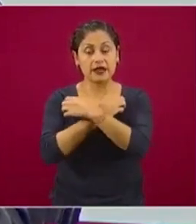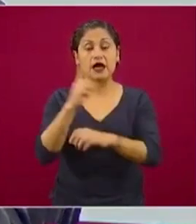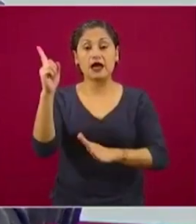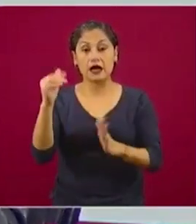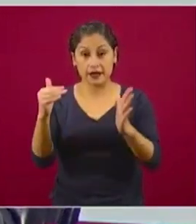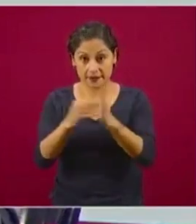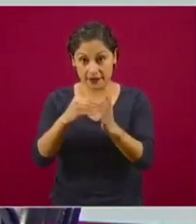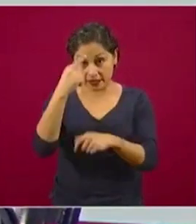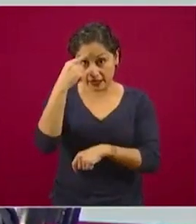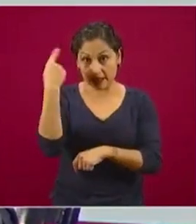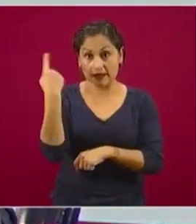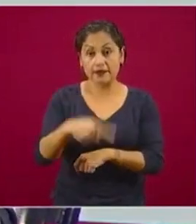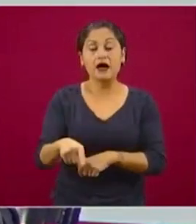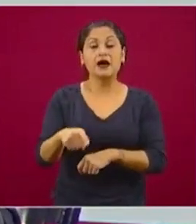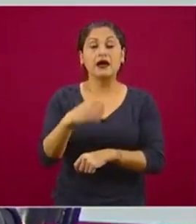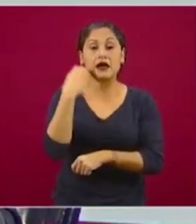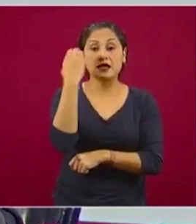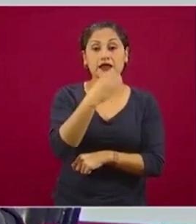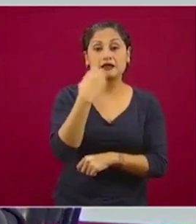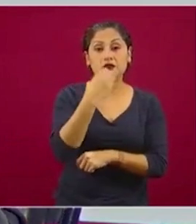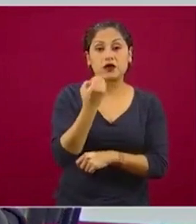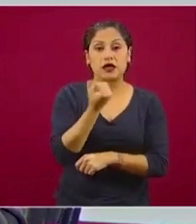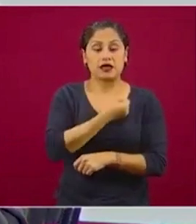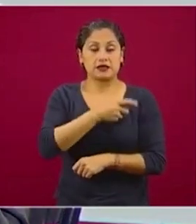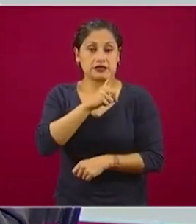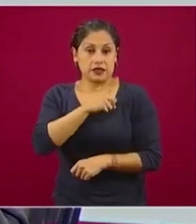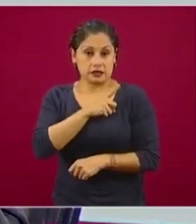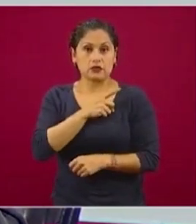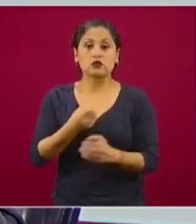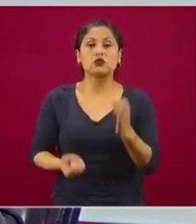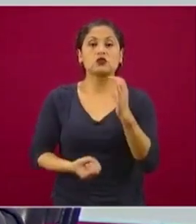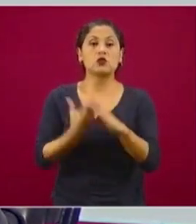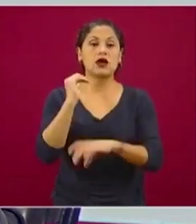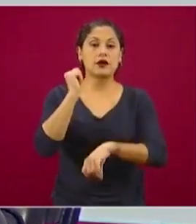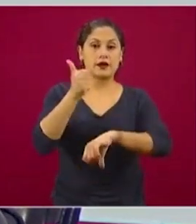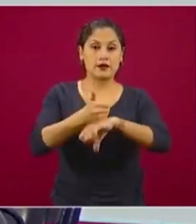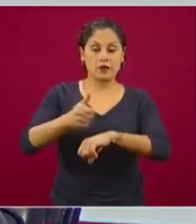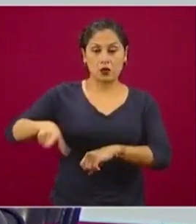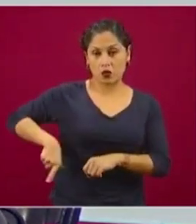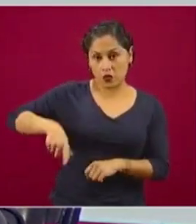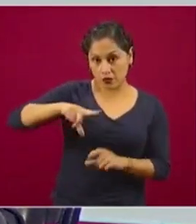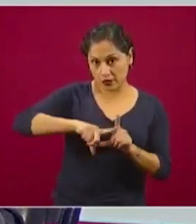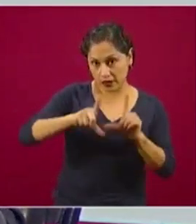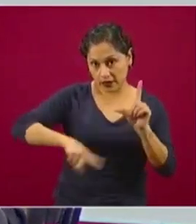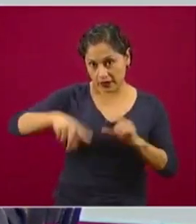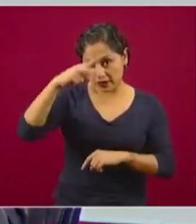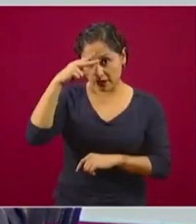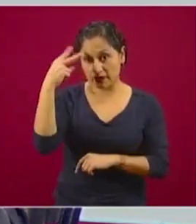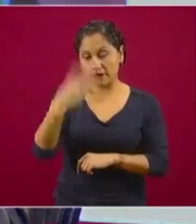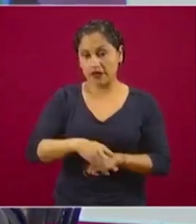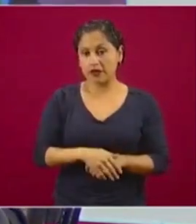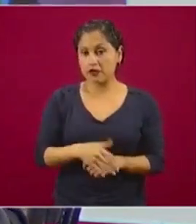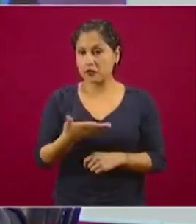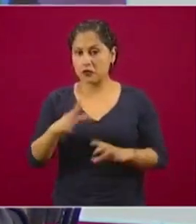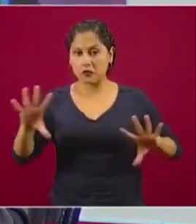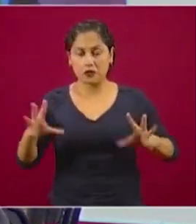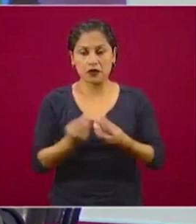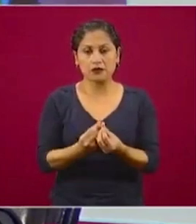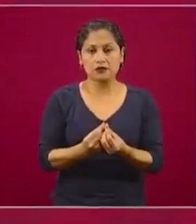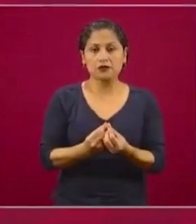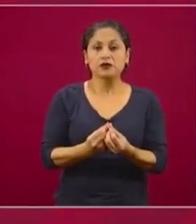que abrirá el gobierno de la Ciudad de México. Son más de 10 millones y medio de estudiantes y familias